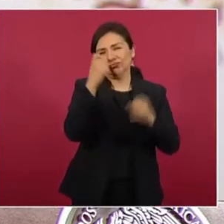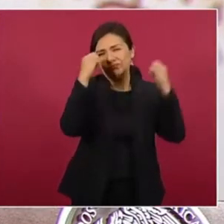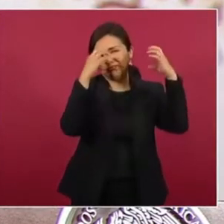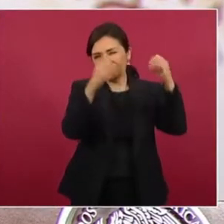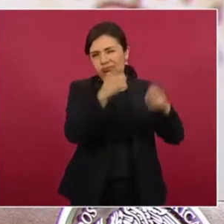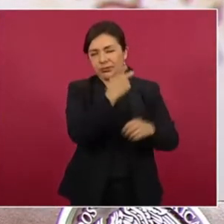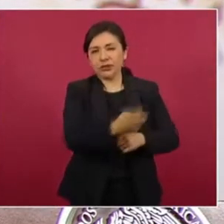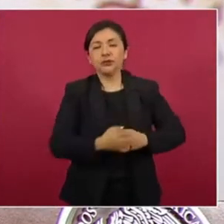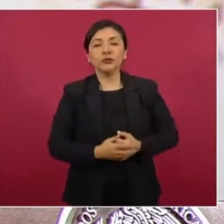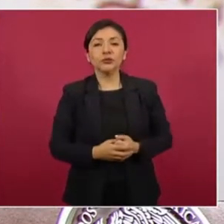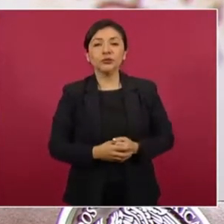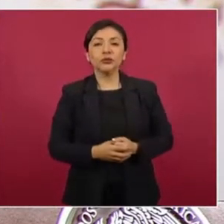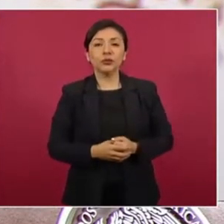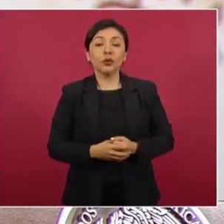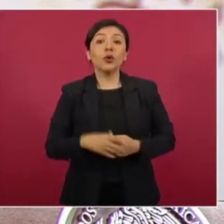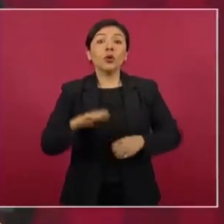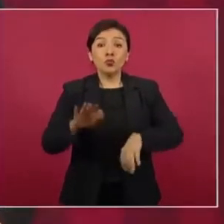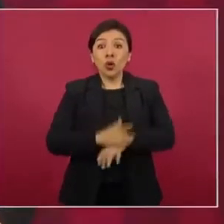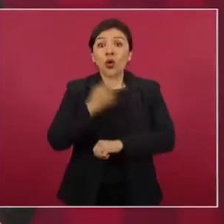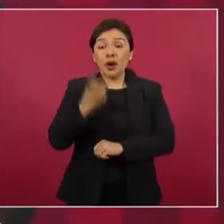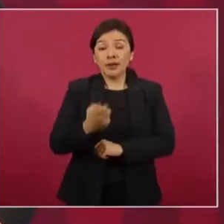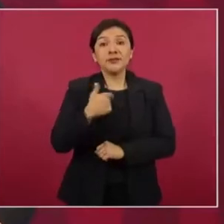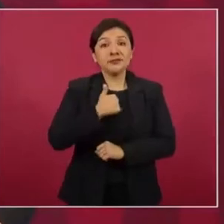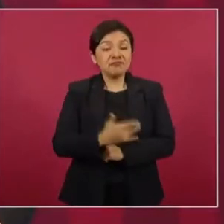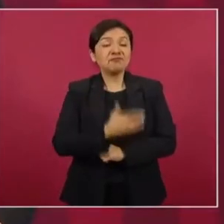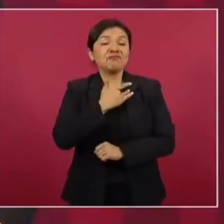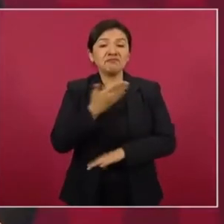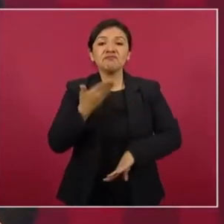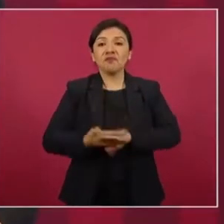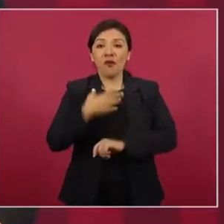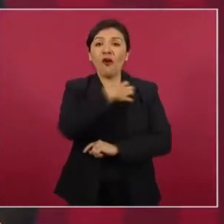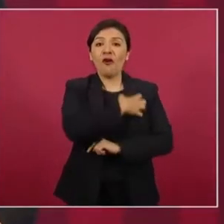Por eso estoy muy contento.